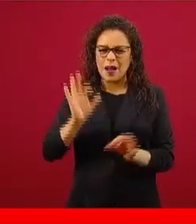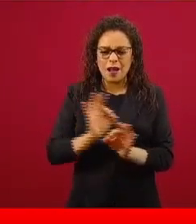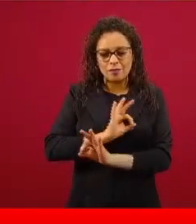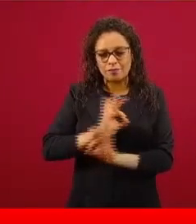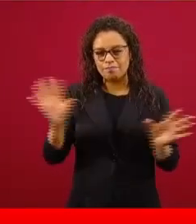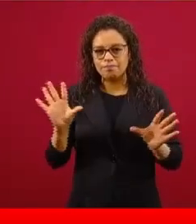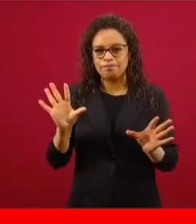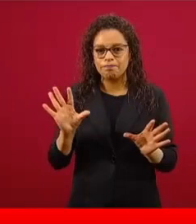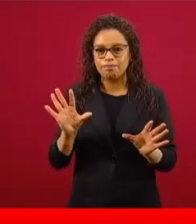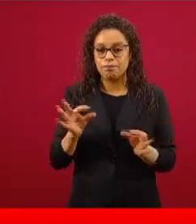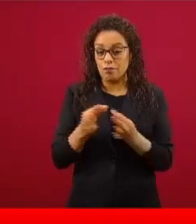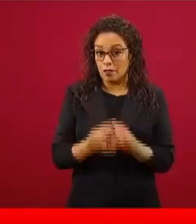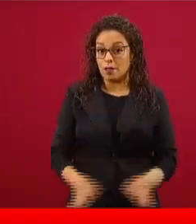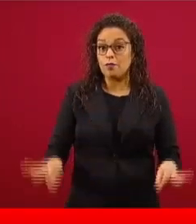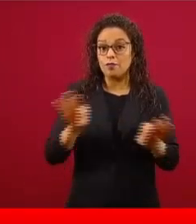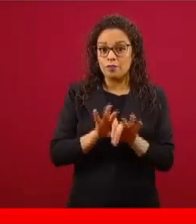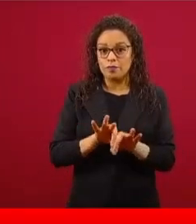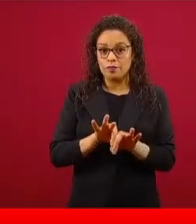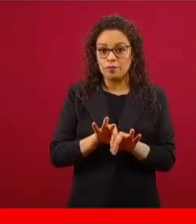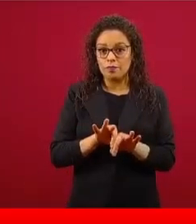está ocurriendo a través de WhatsApp.